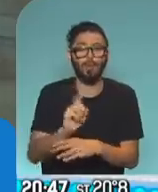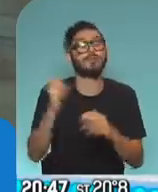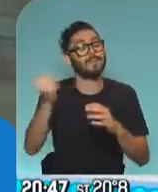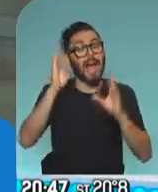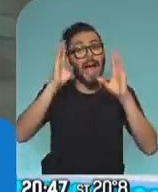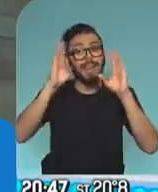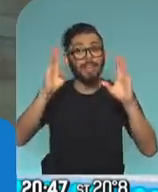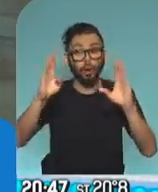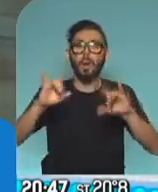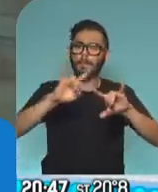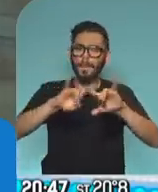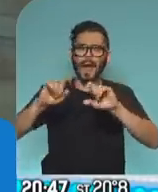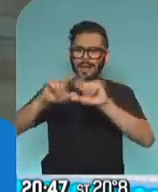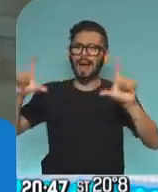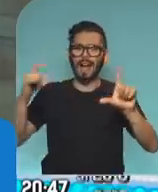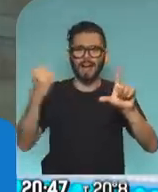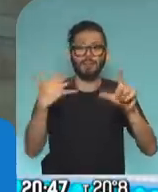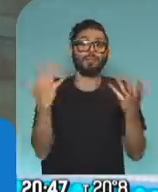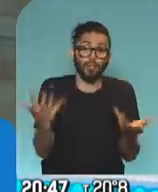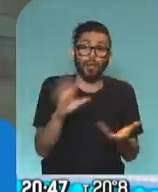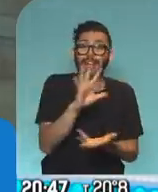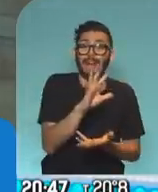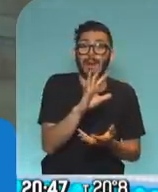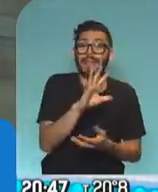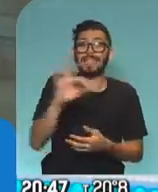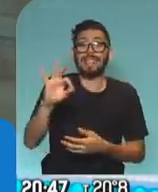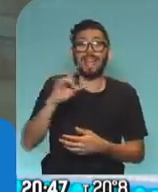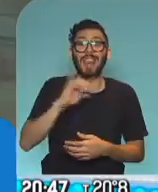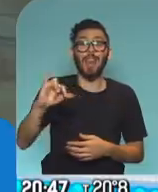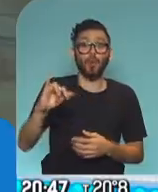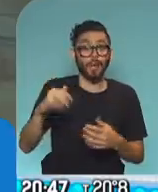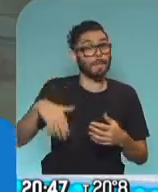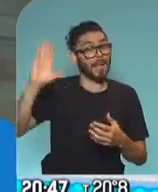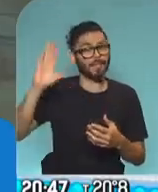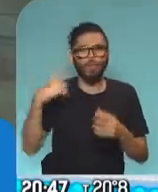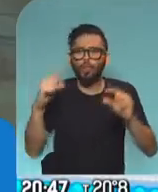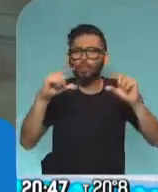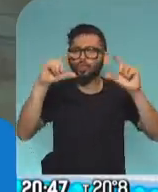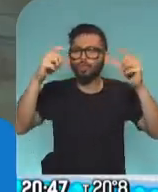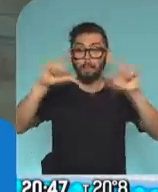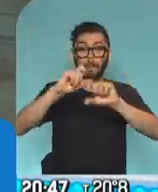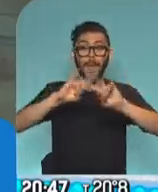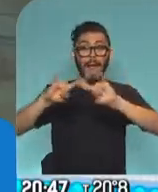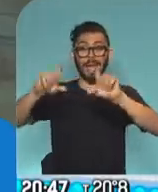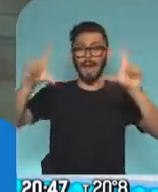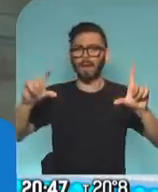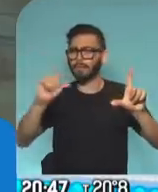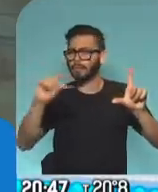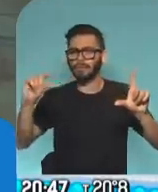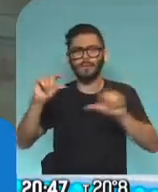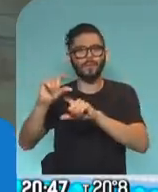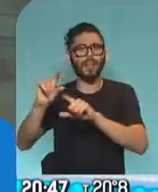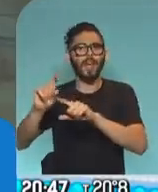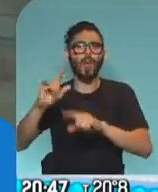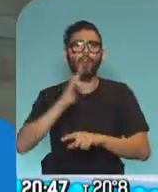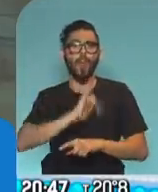supuesto, en la página tenemos, por eso tenemos más de 500 denuncias realizadas, tenemos una parte que es para denuncias en nuestra página de ANSES,